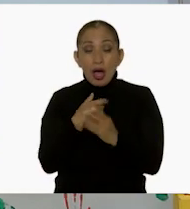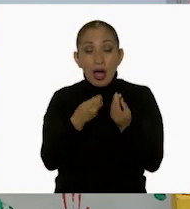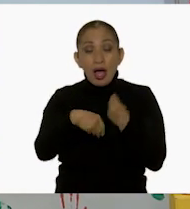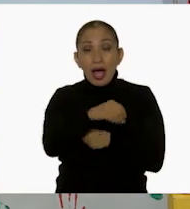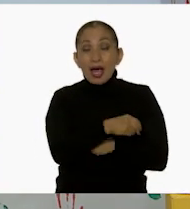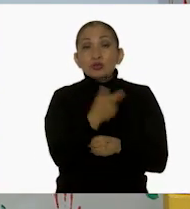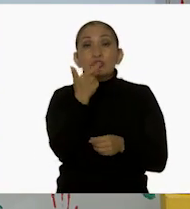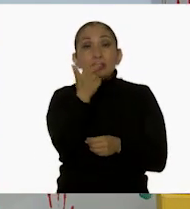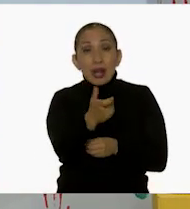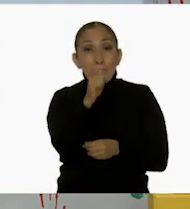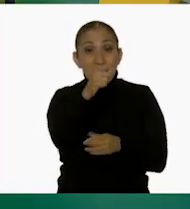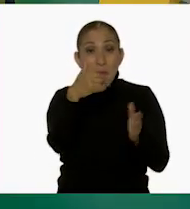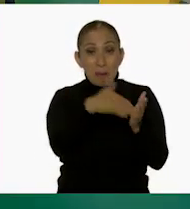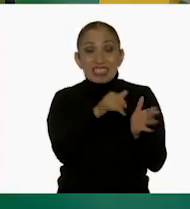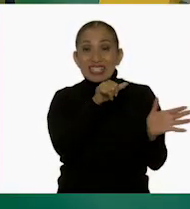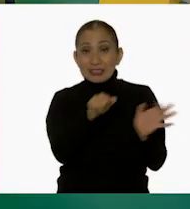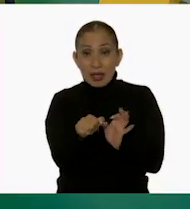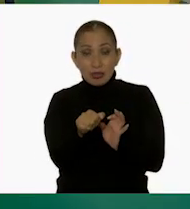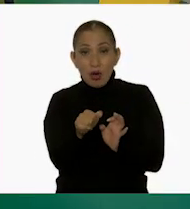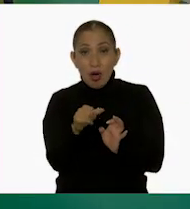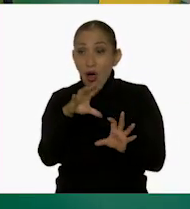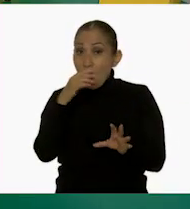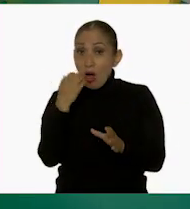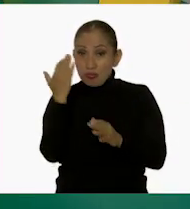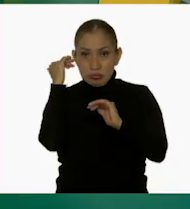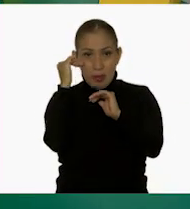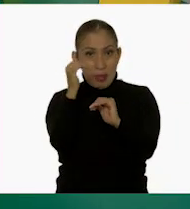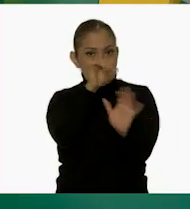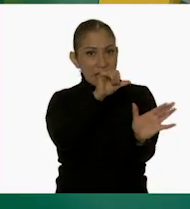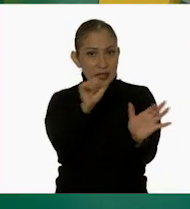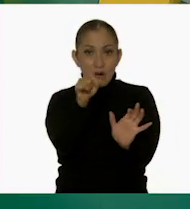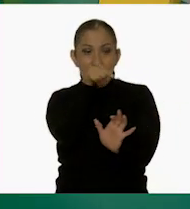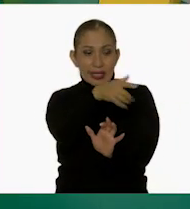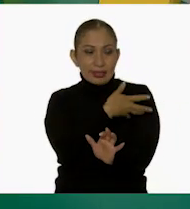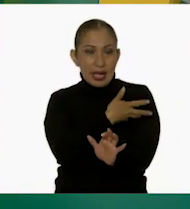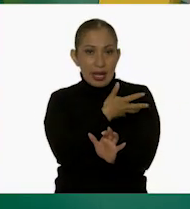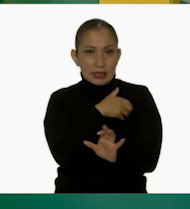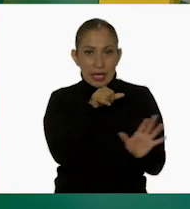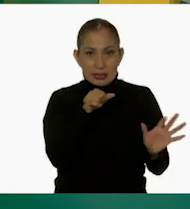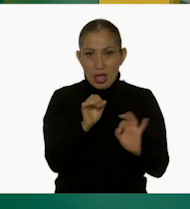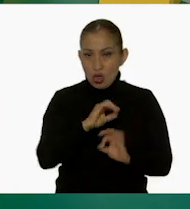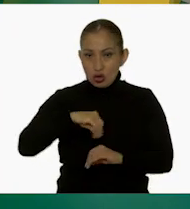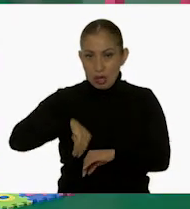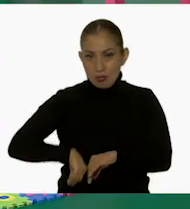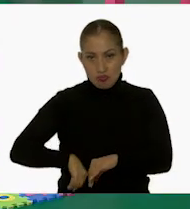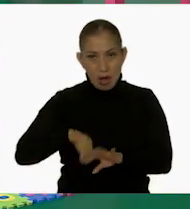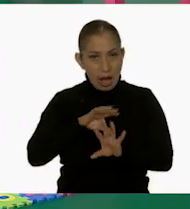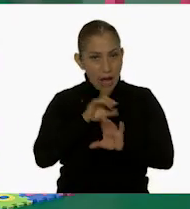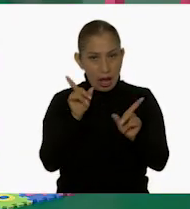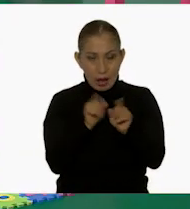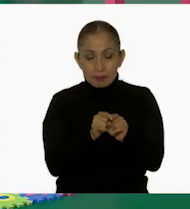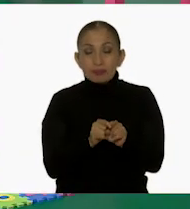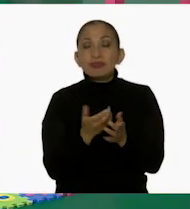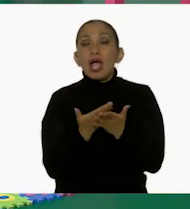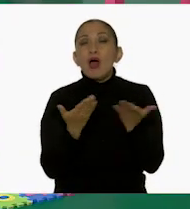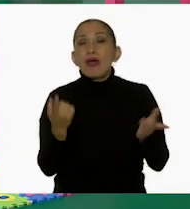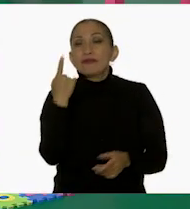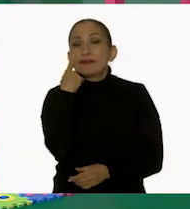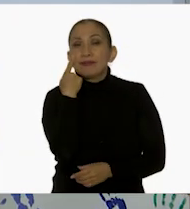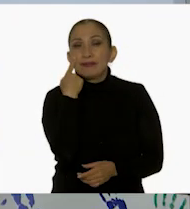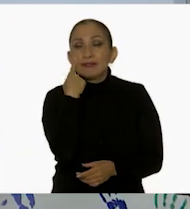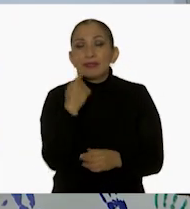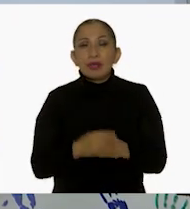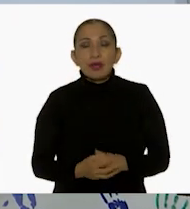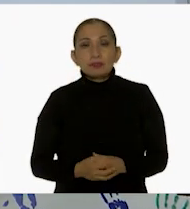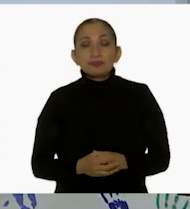600 pesos. Ok. No podemos ocupar más. Nada Porque es lo que ella traía. ¿Sí? Ok. Muy bien. Vamos a empezar. Ajá.